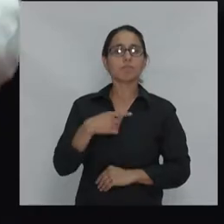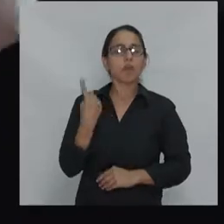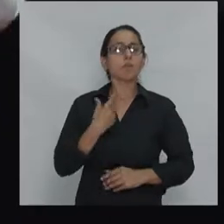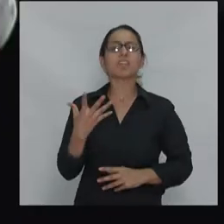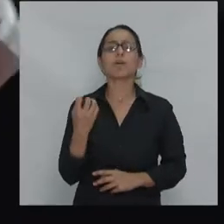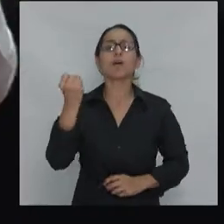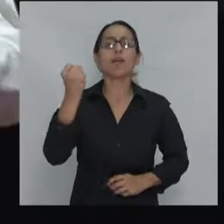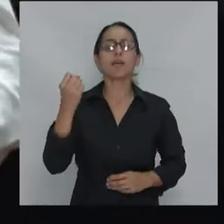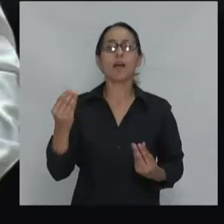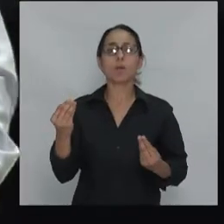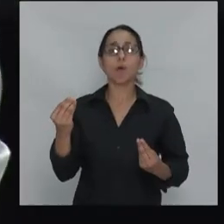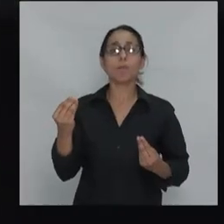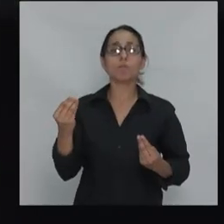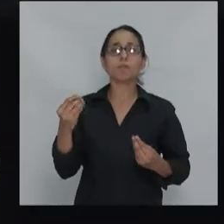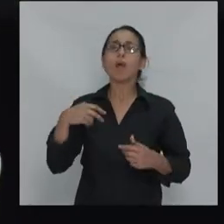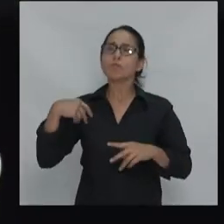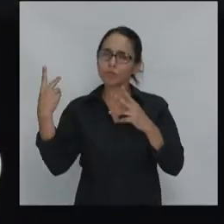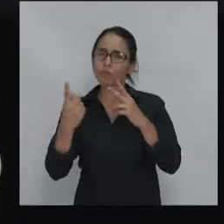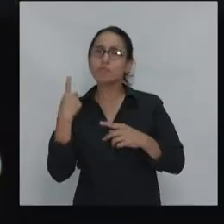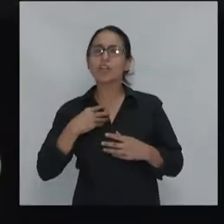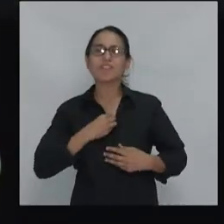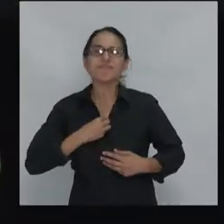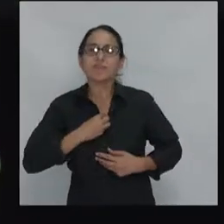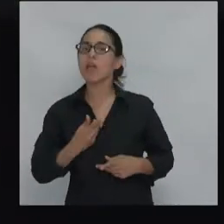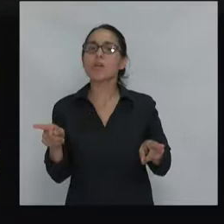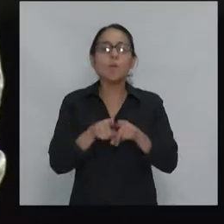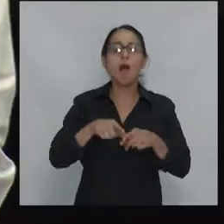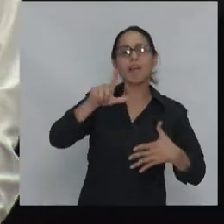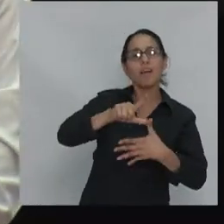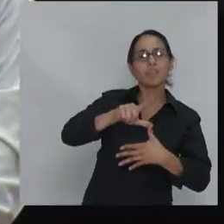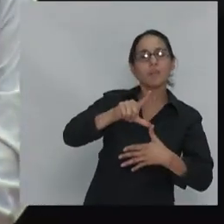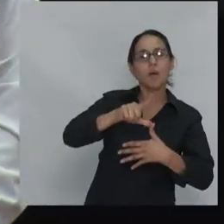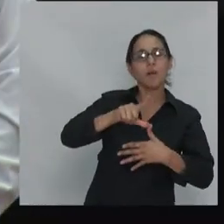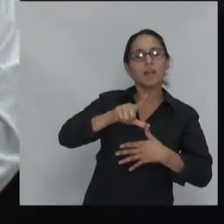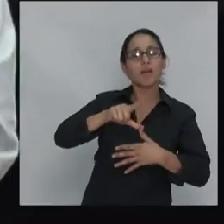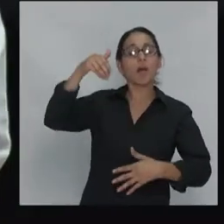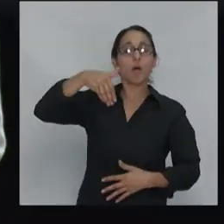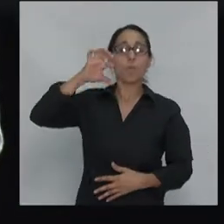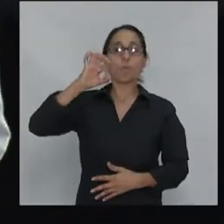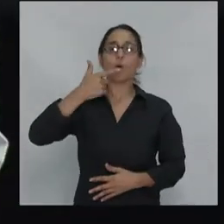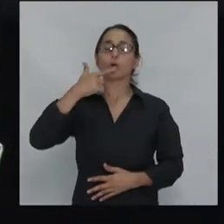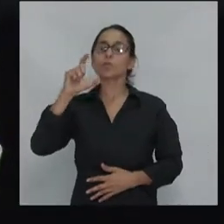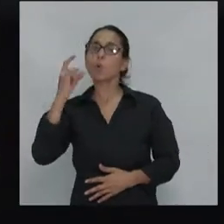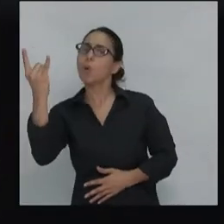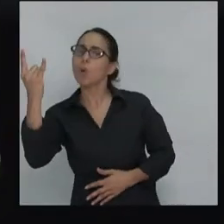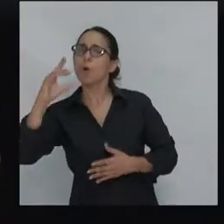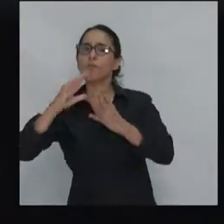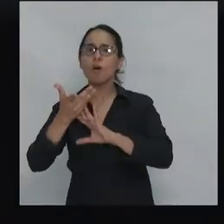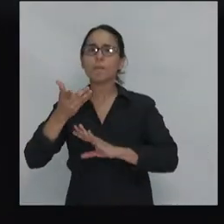de igual manera en Latinoamérica en Moscú se percibe como hombre